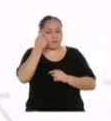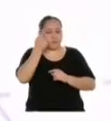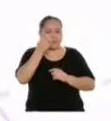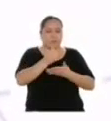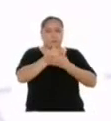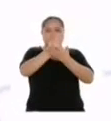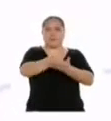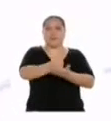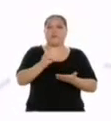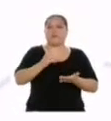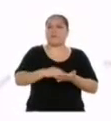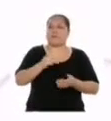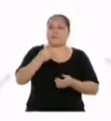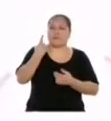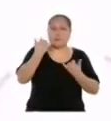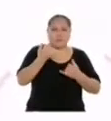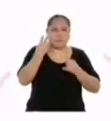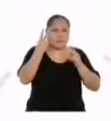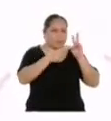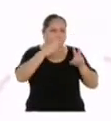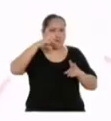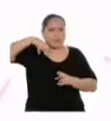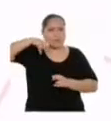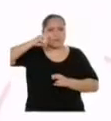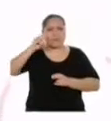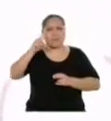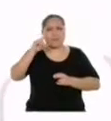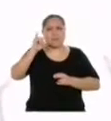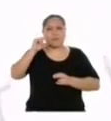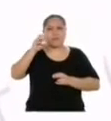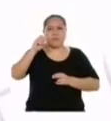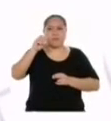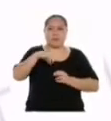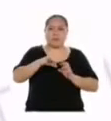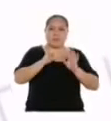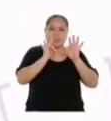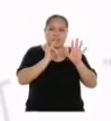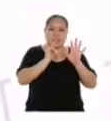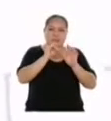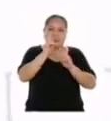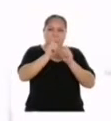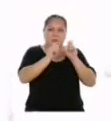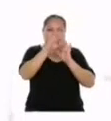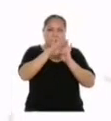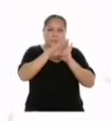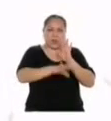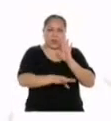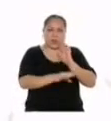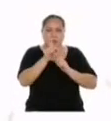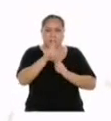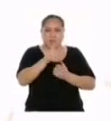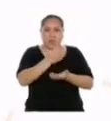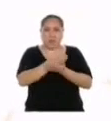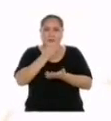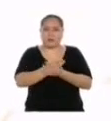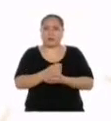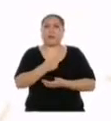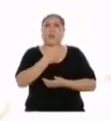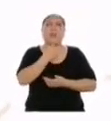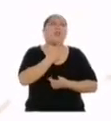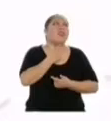los datos. Ahora que me fijo bien en el polígono, hay 7 personas que toman menos de 3 vasos de agua al día. Se deben estar